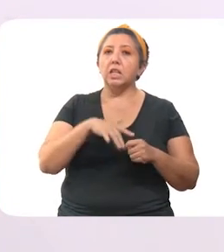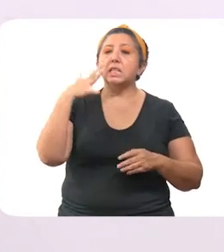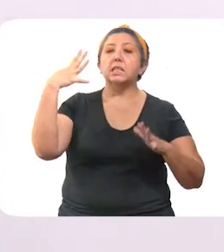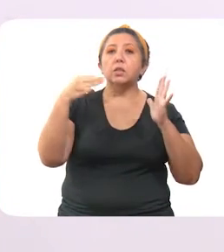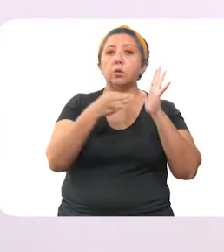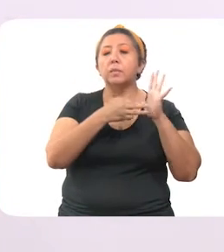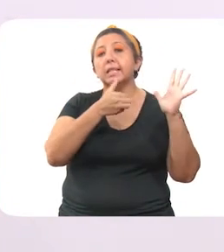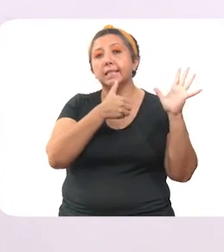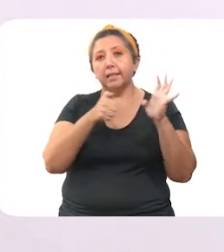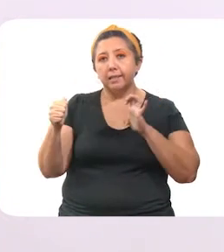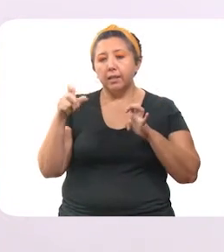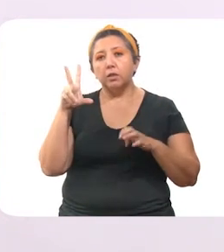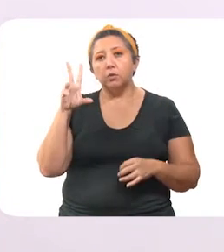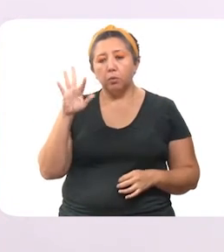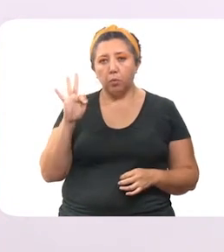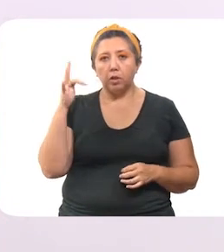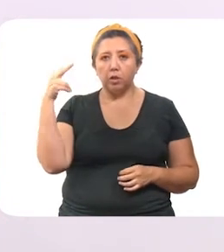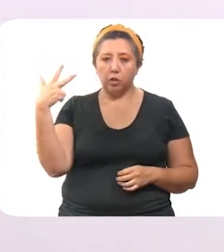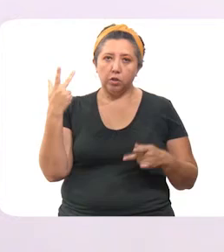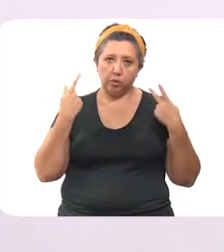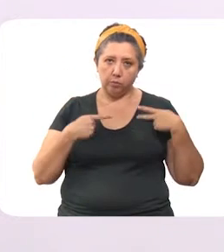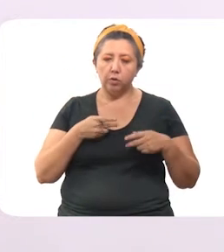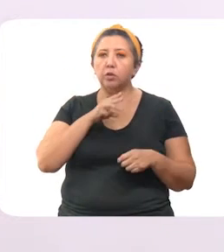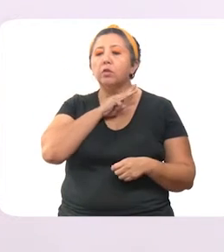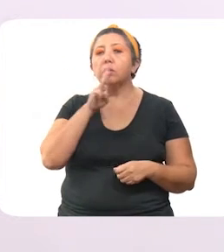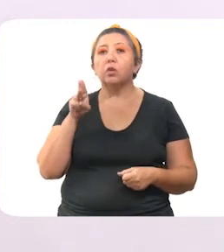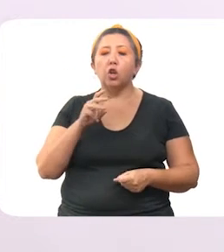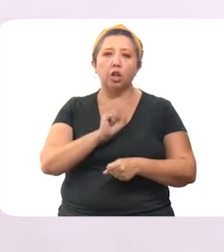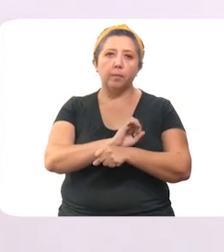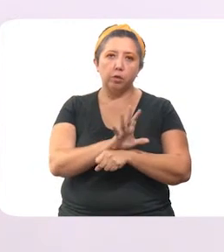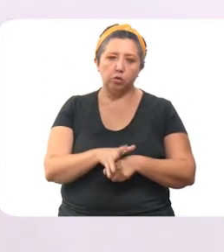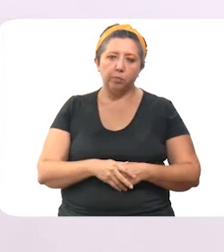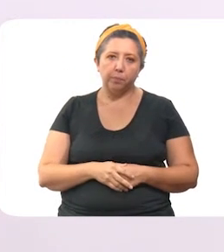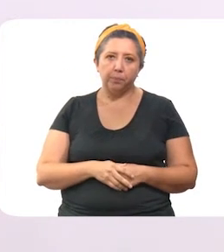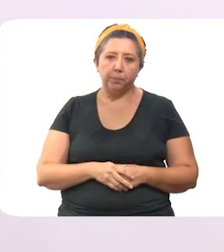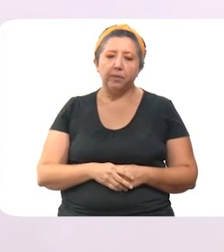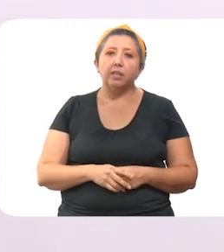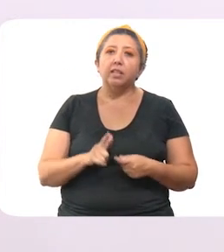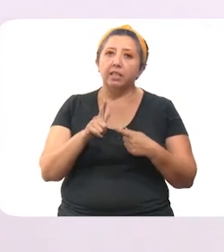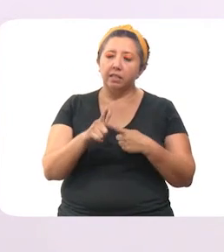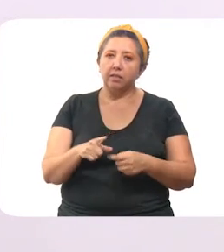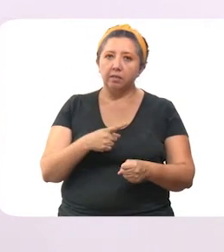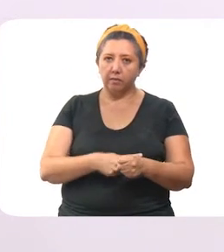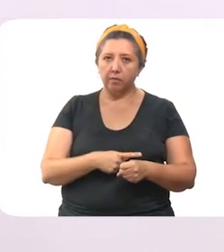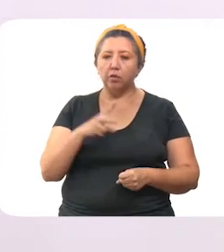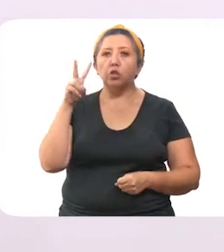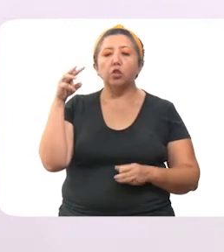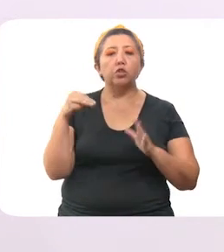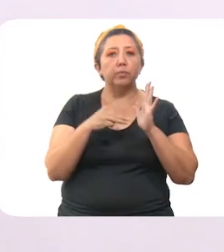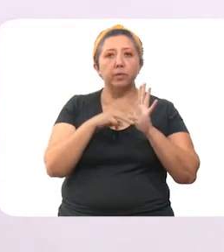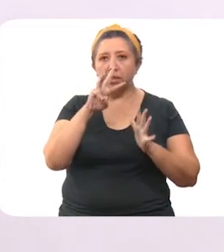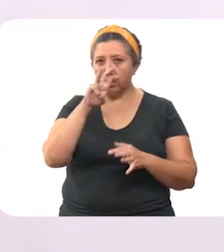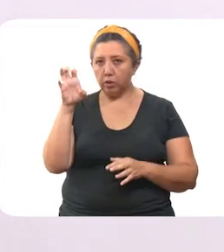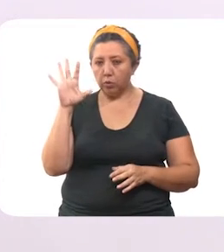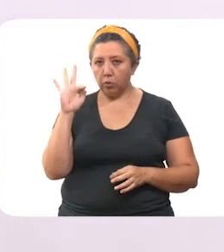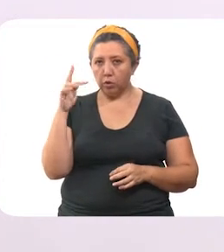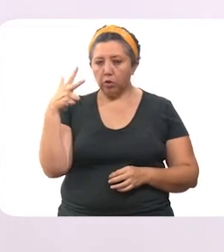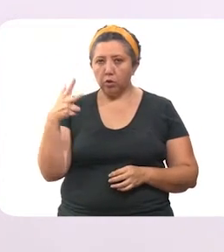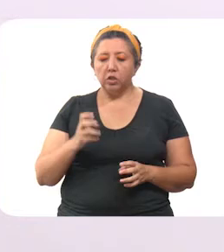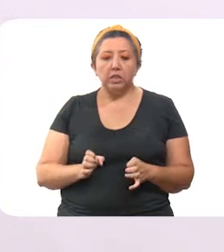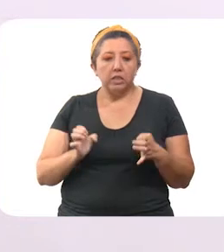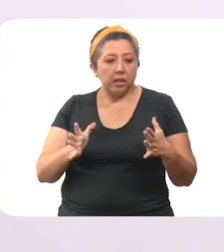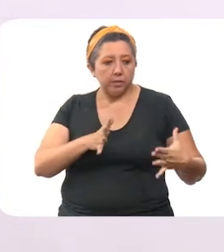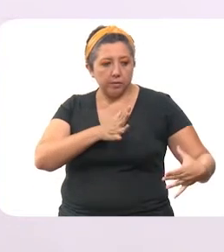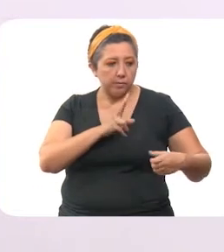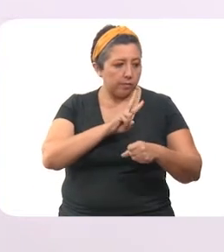son 5.648 las personas fallecidas a causa del coronavirus. De los casos activos, 2.348